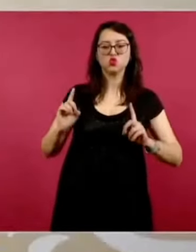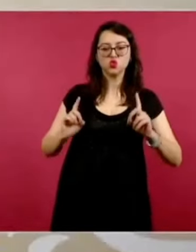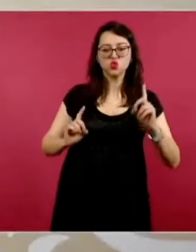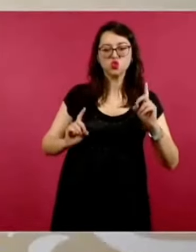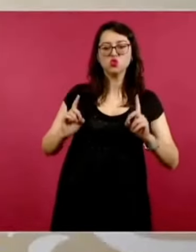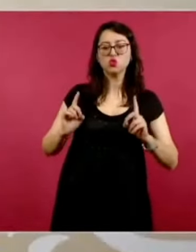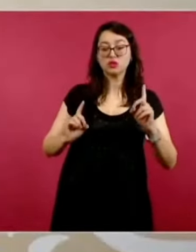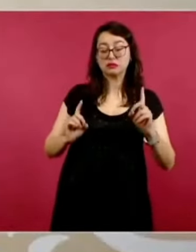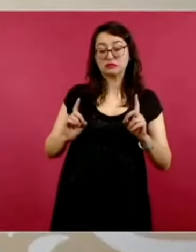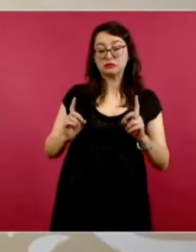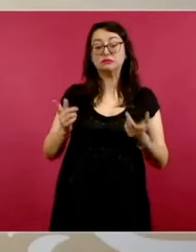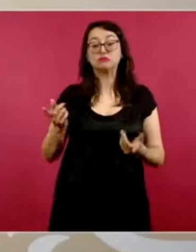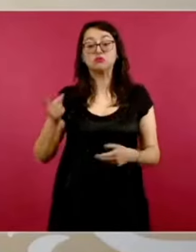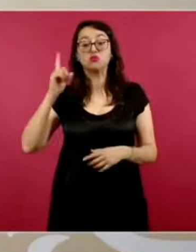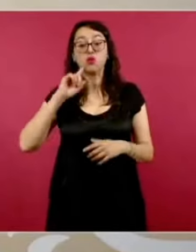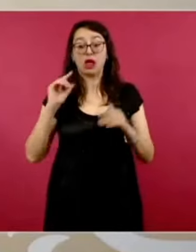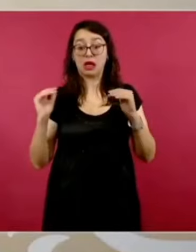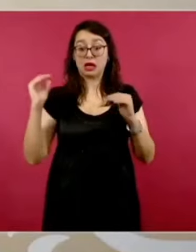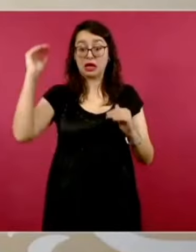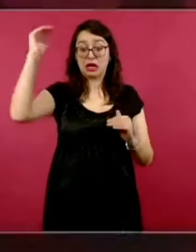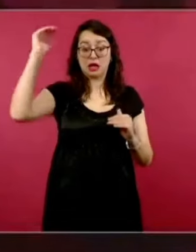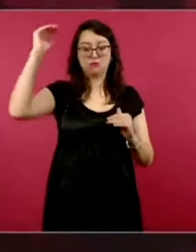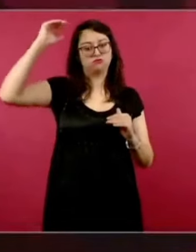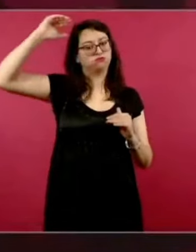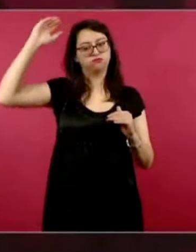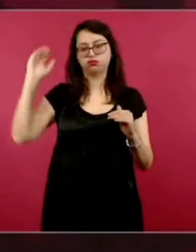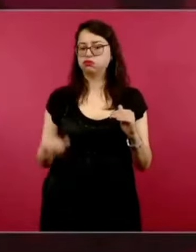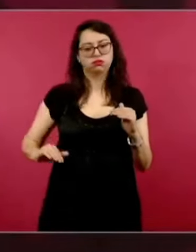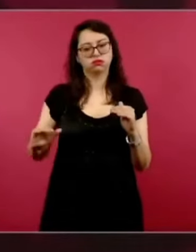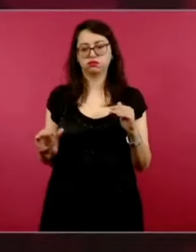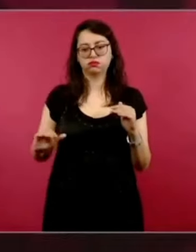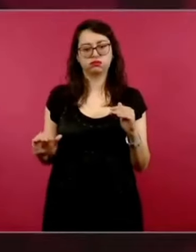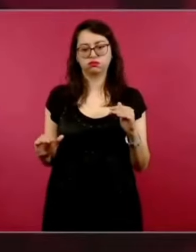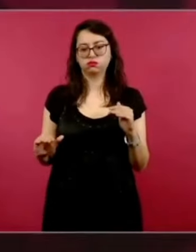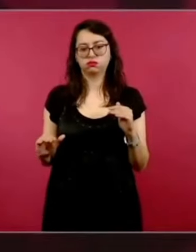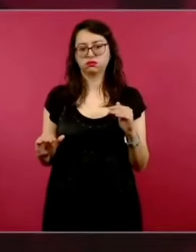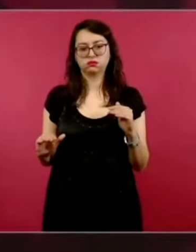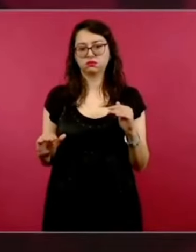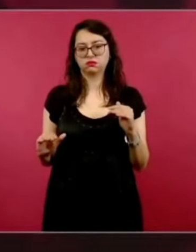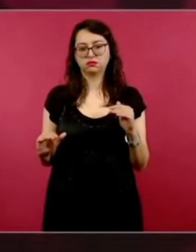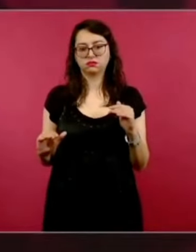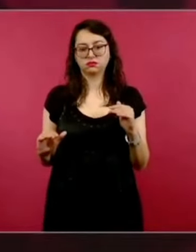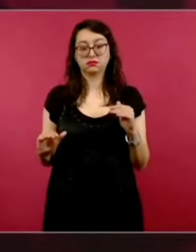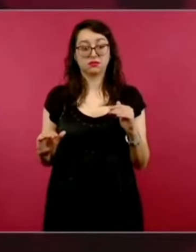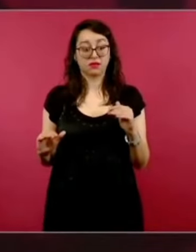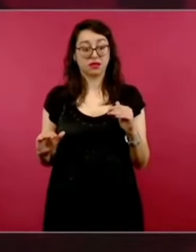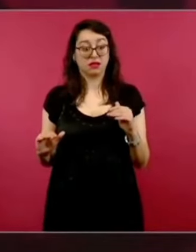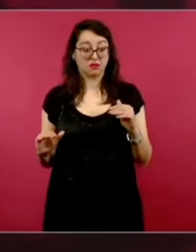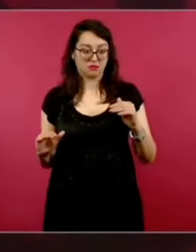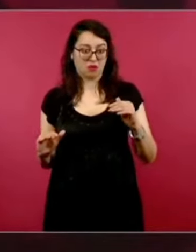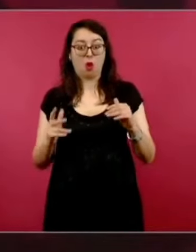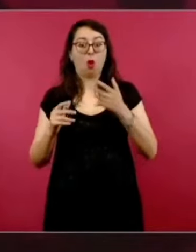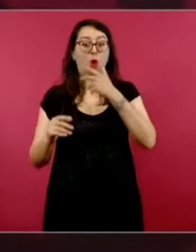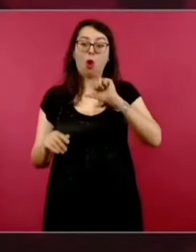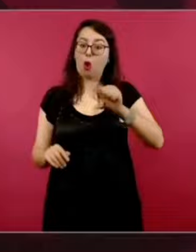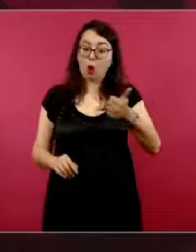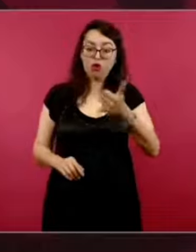se cae en las encuestas y aquí va en segundo lugar, sube.